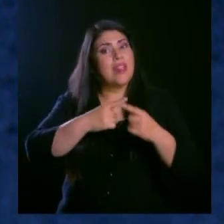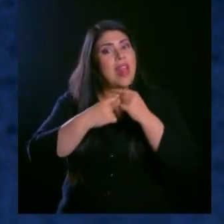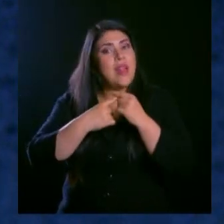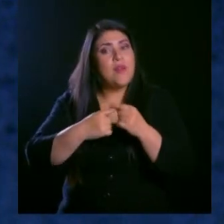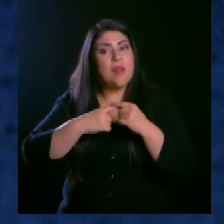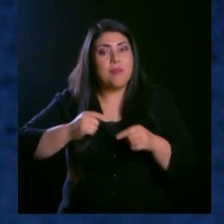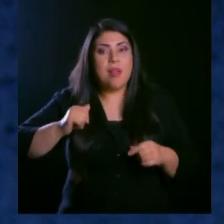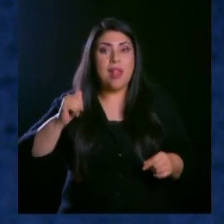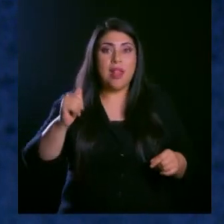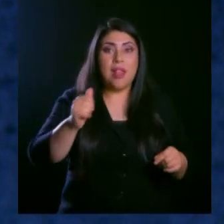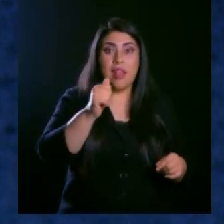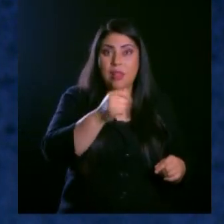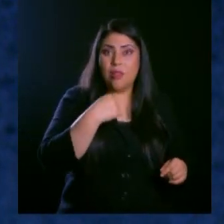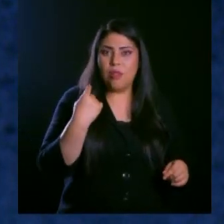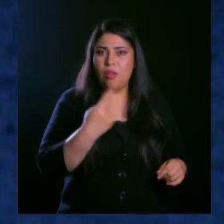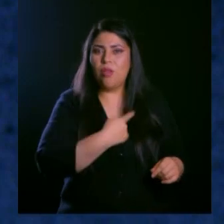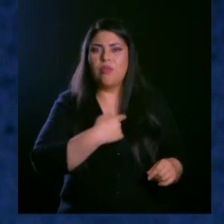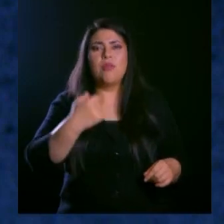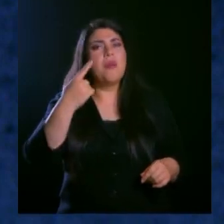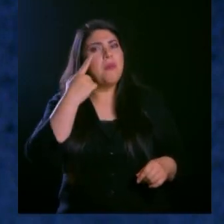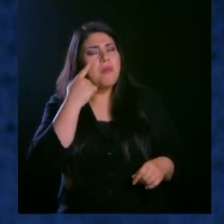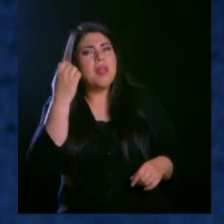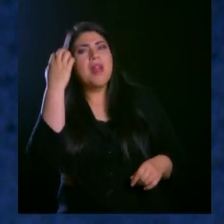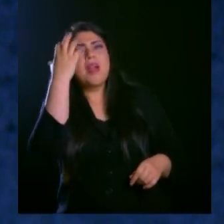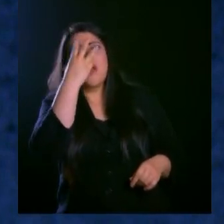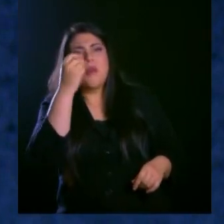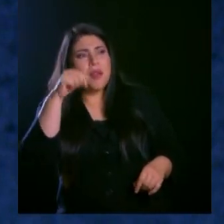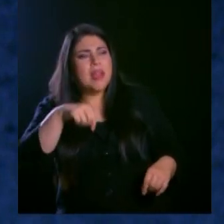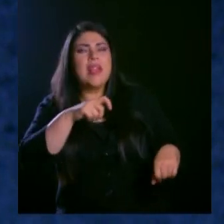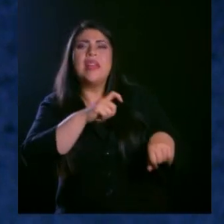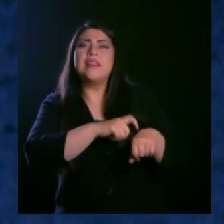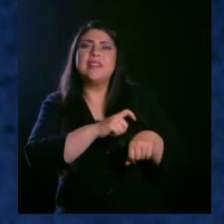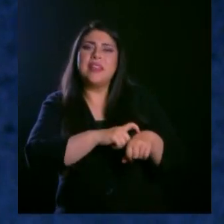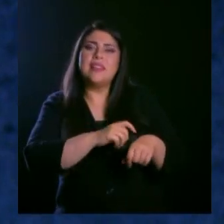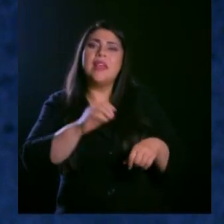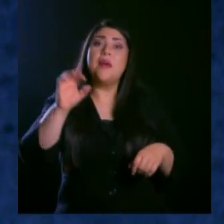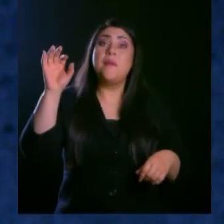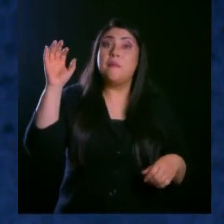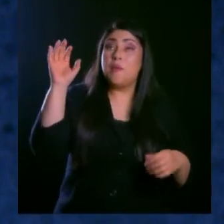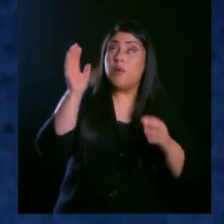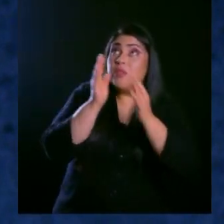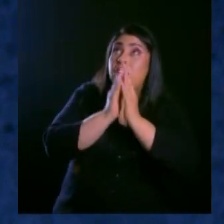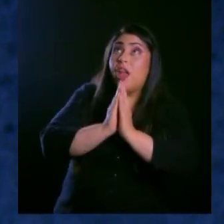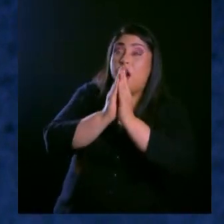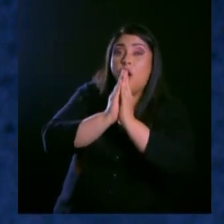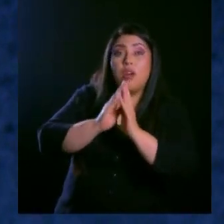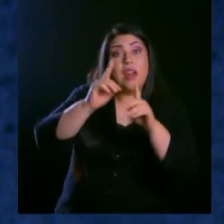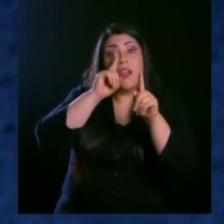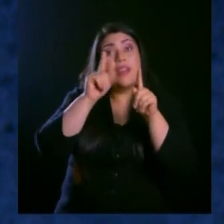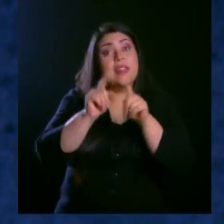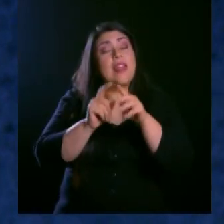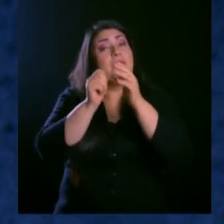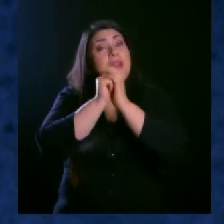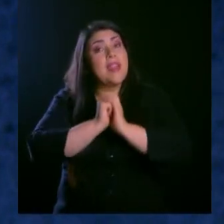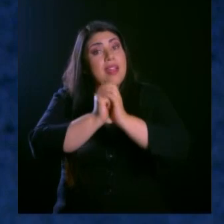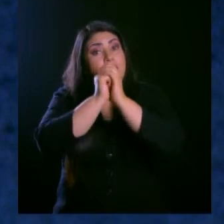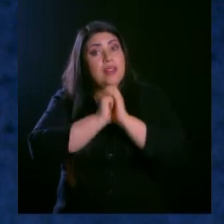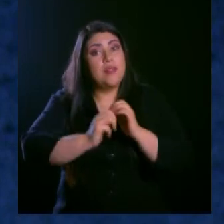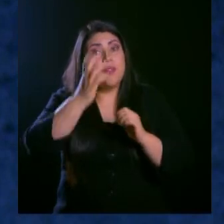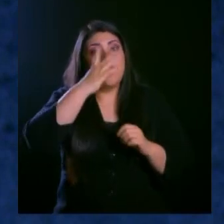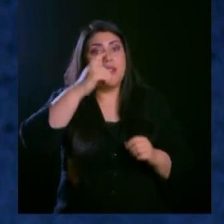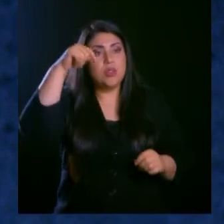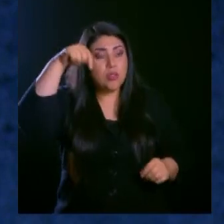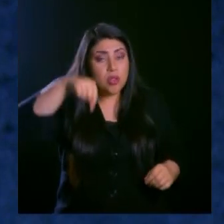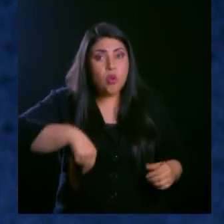alabanza y de intercesión. Y ahora con esta palabra queremos sellar lo que Dios quiere para nosotros en nuestro corazón y vivir de una forma